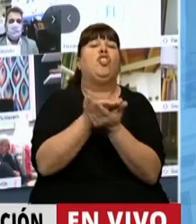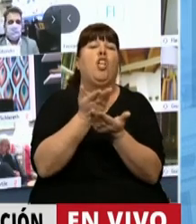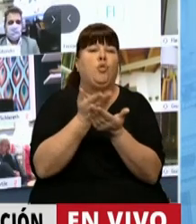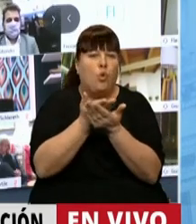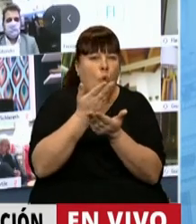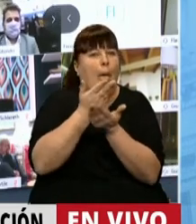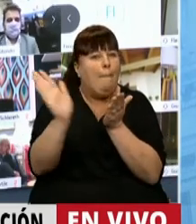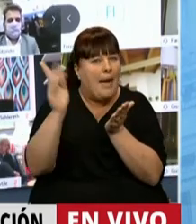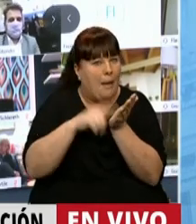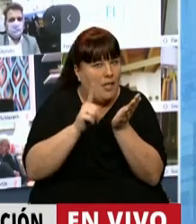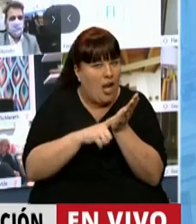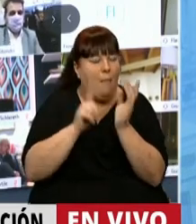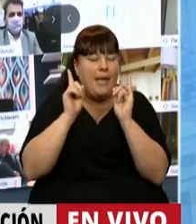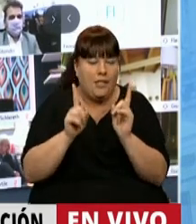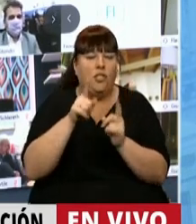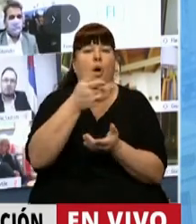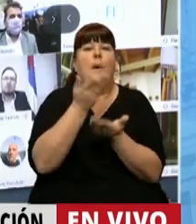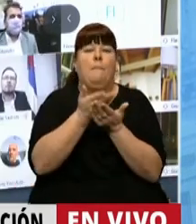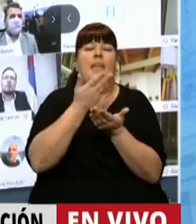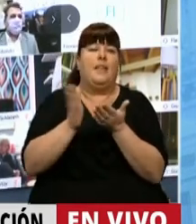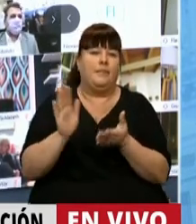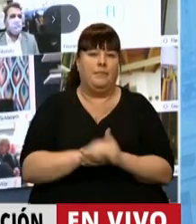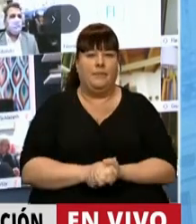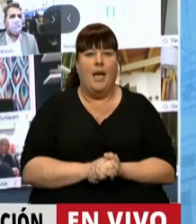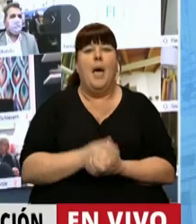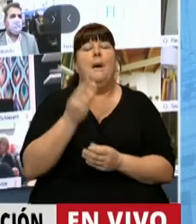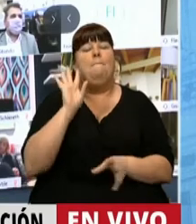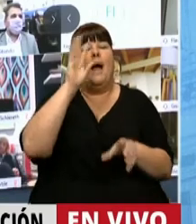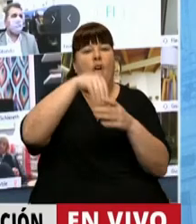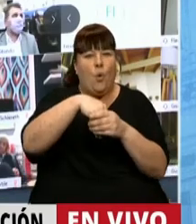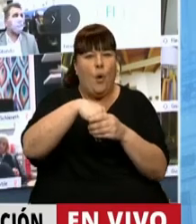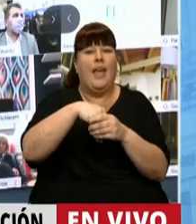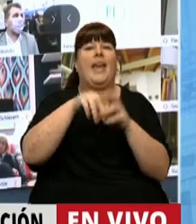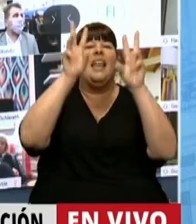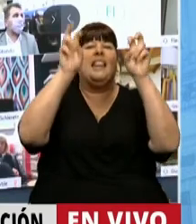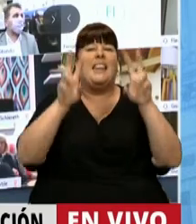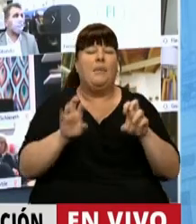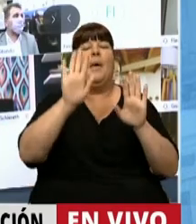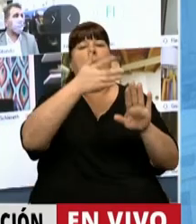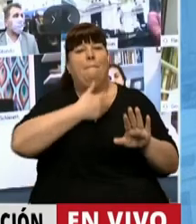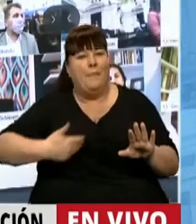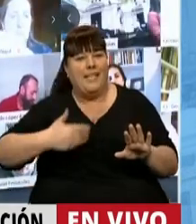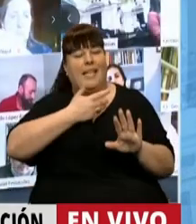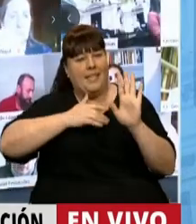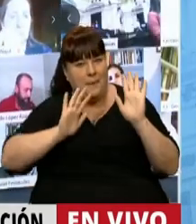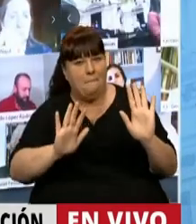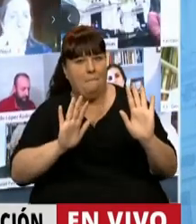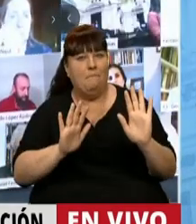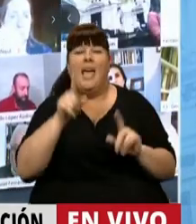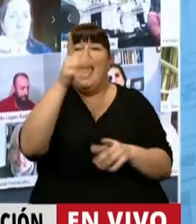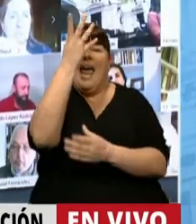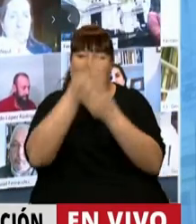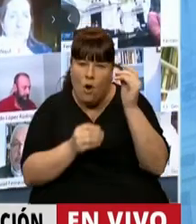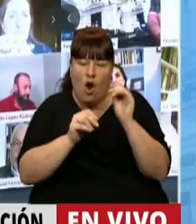solicitud de apartamento del reglamento del diputado Sotos para incorporar en el temario... Presidente,